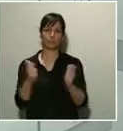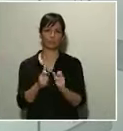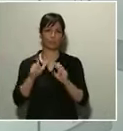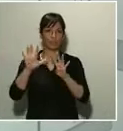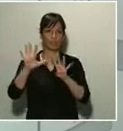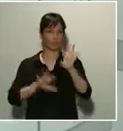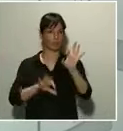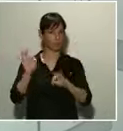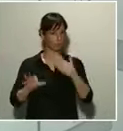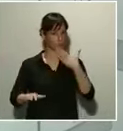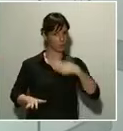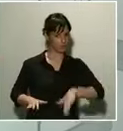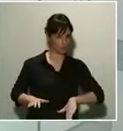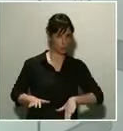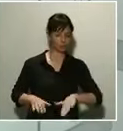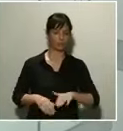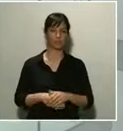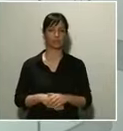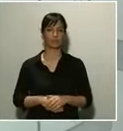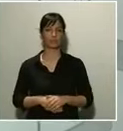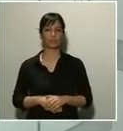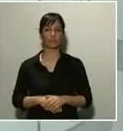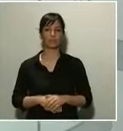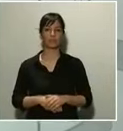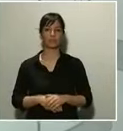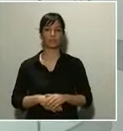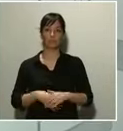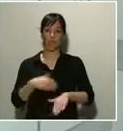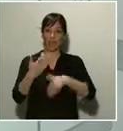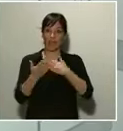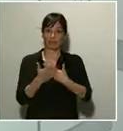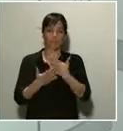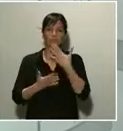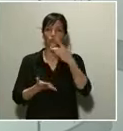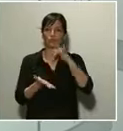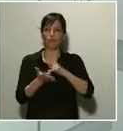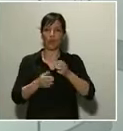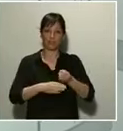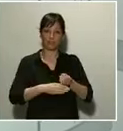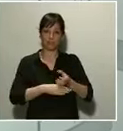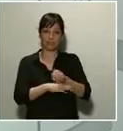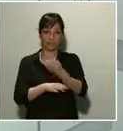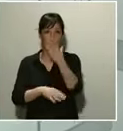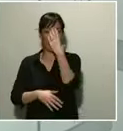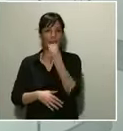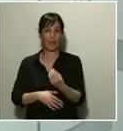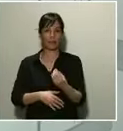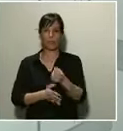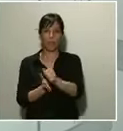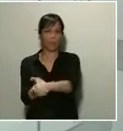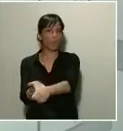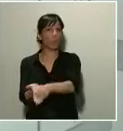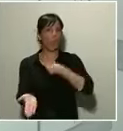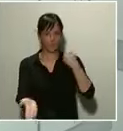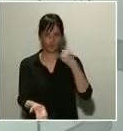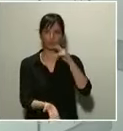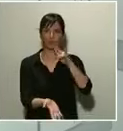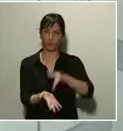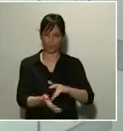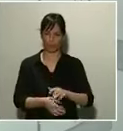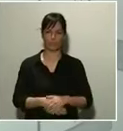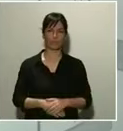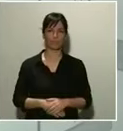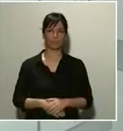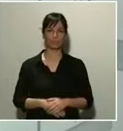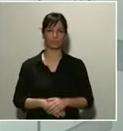dándose el caso de que han llegado a circular trenes de alta velocidad sin ningún pasajero. En el transporte de viajeros por